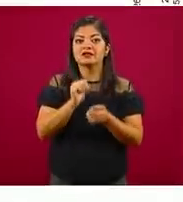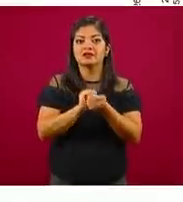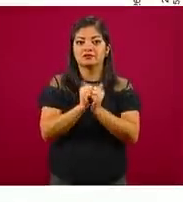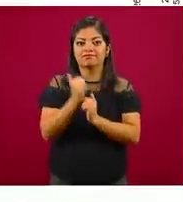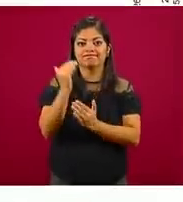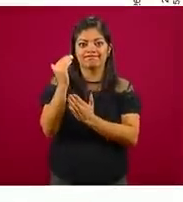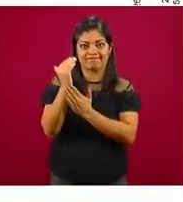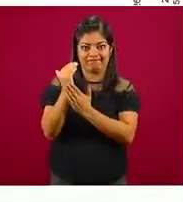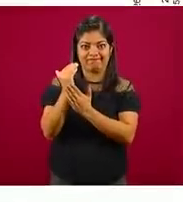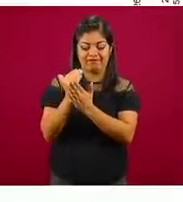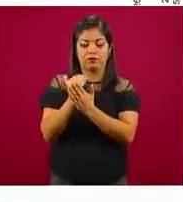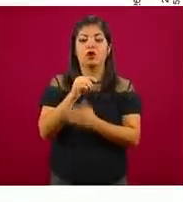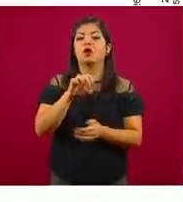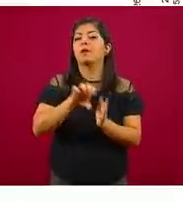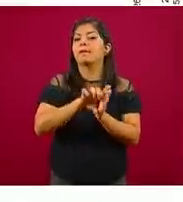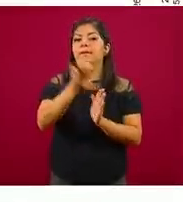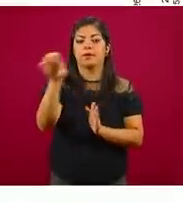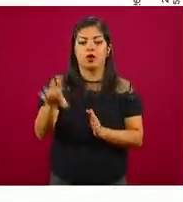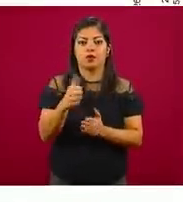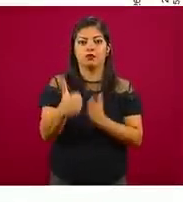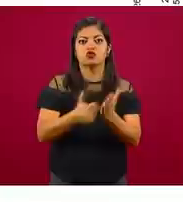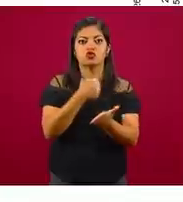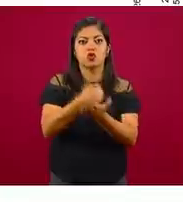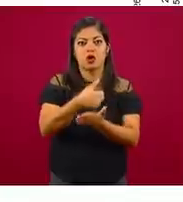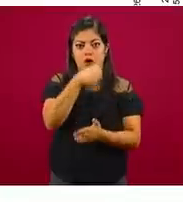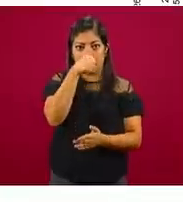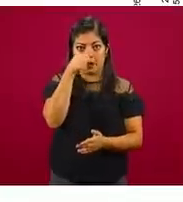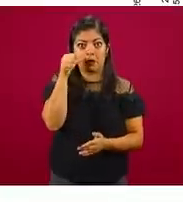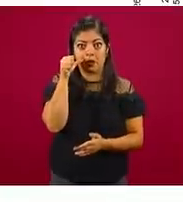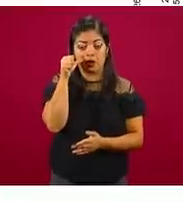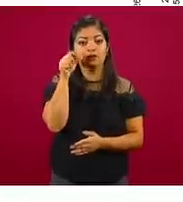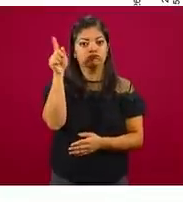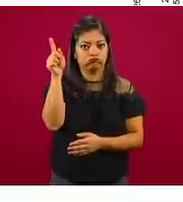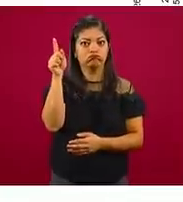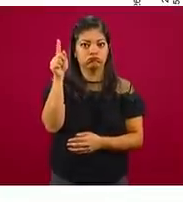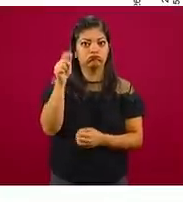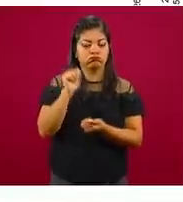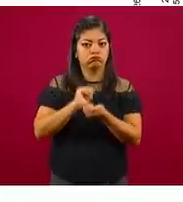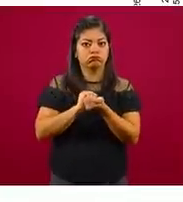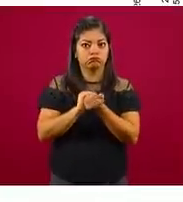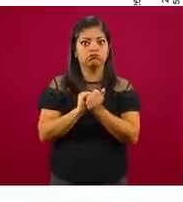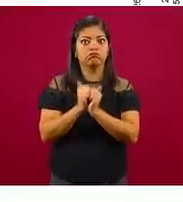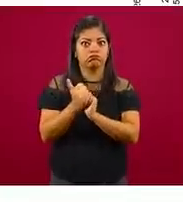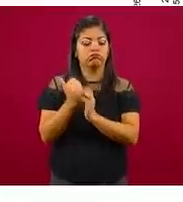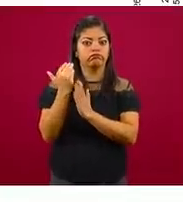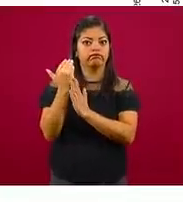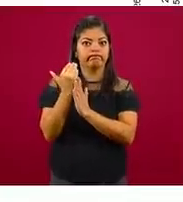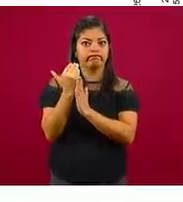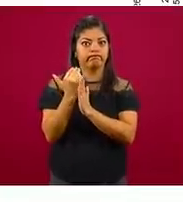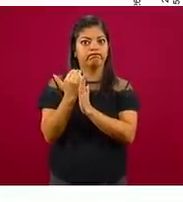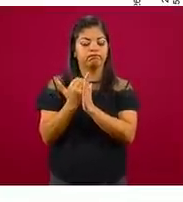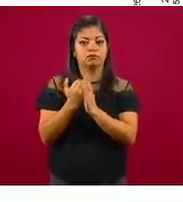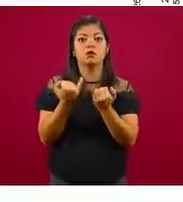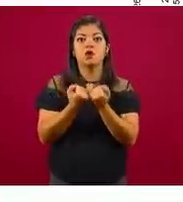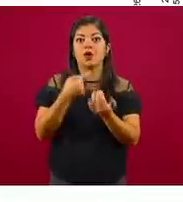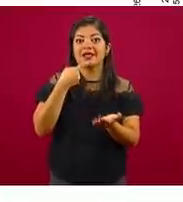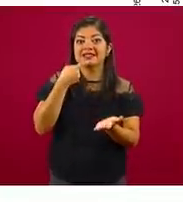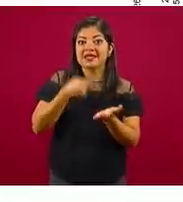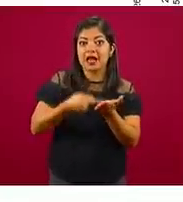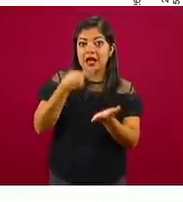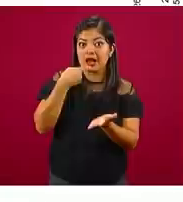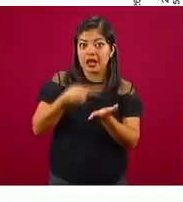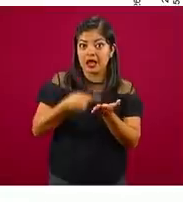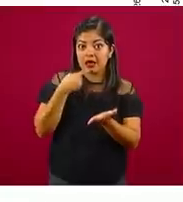Por ejemplo, en Ciudad Juárez se ha avanzado de manera importante, en Celaya, no